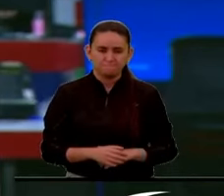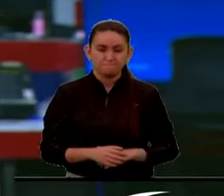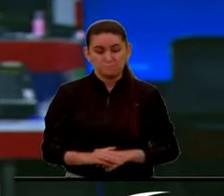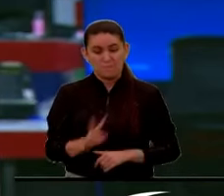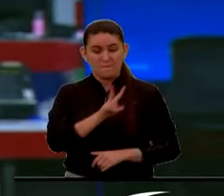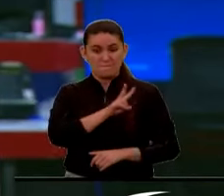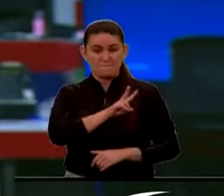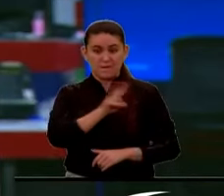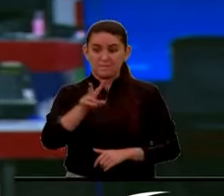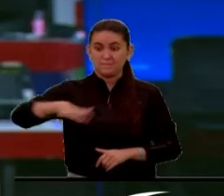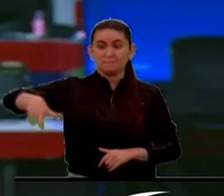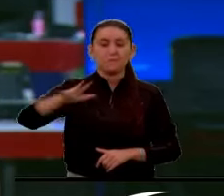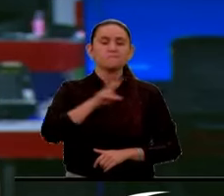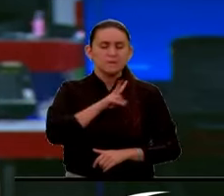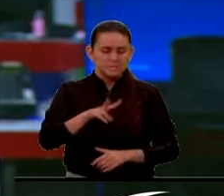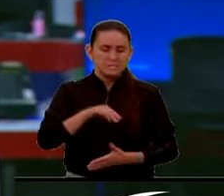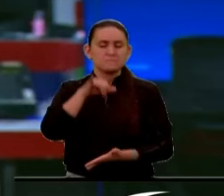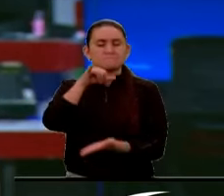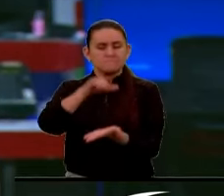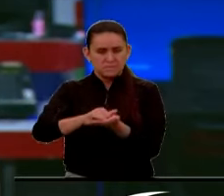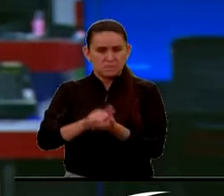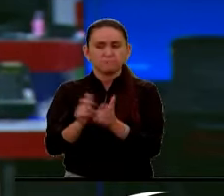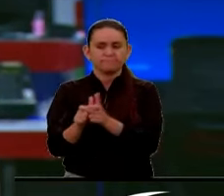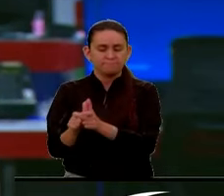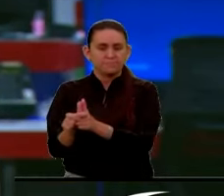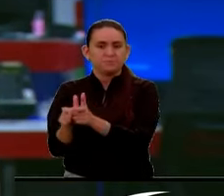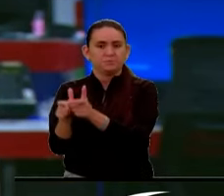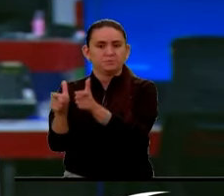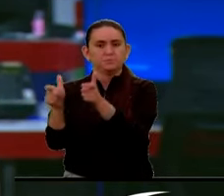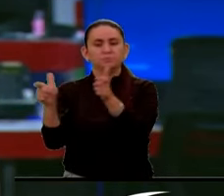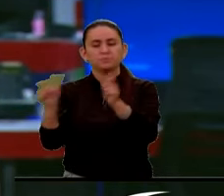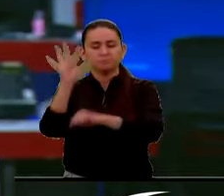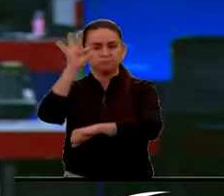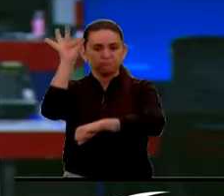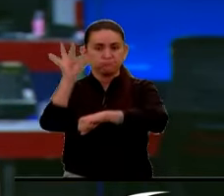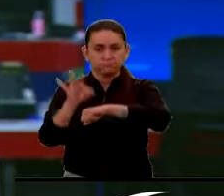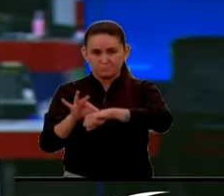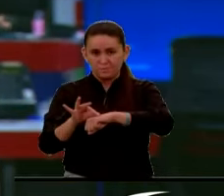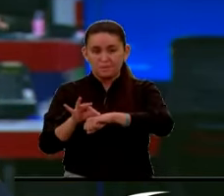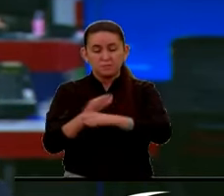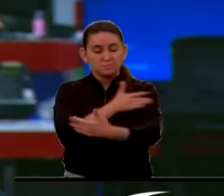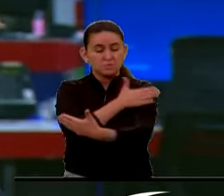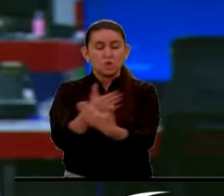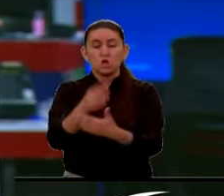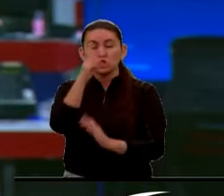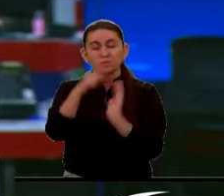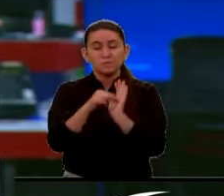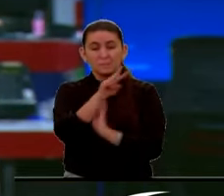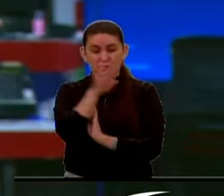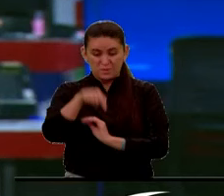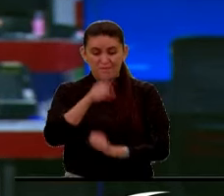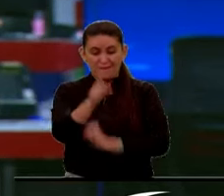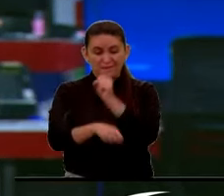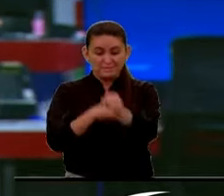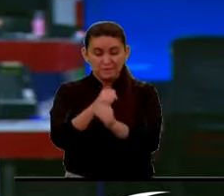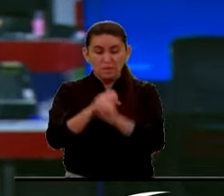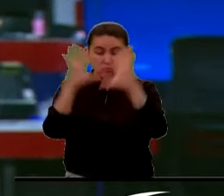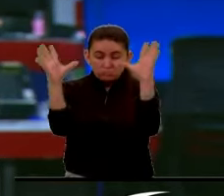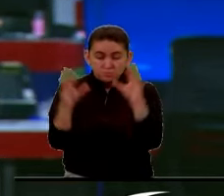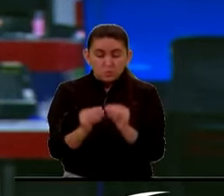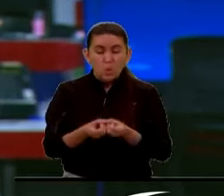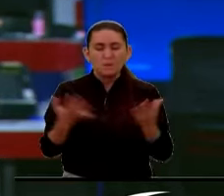del Cauca es otra de las regiones que registra gran cantidad de casos de dengue. En lo corrido del 2024 hay más de 20.000 casos.